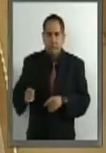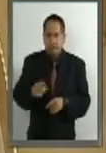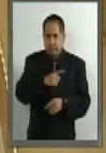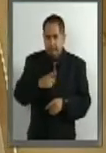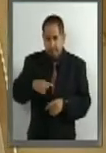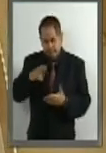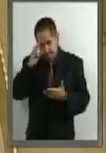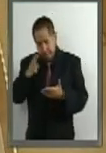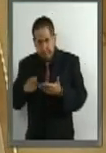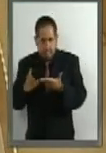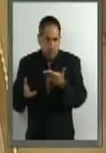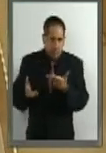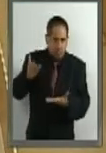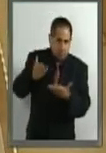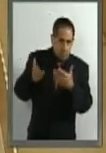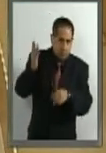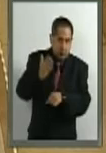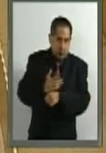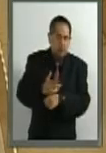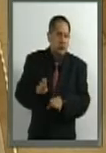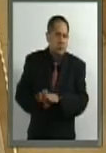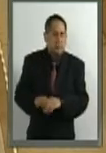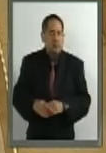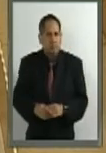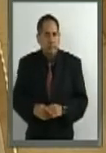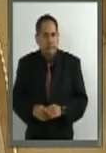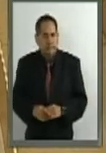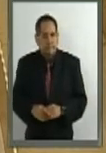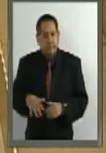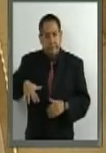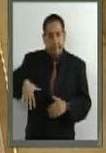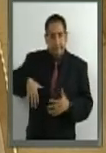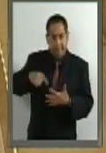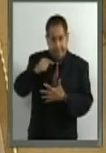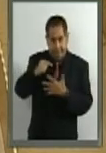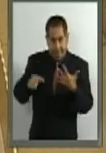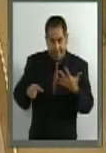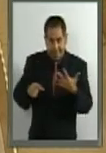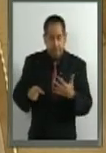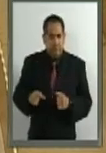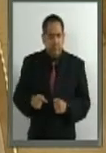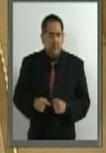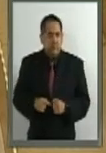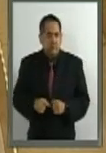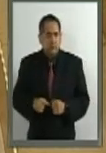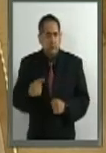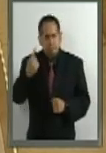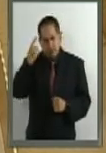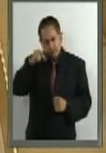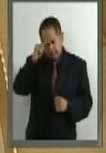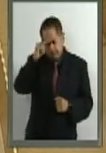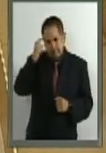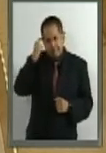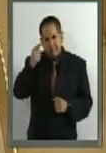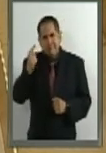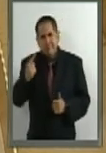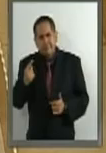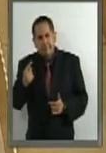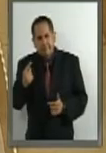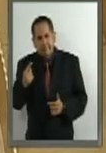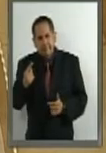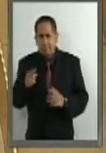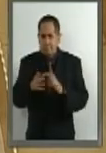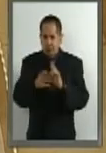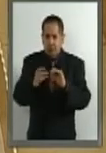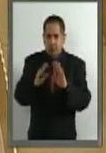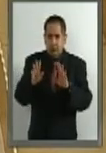principio de proporcionalidad de las sanciones. Lo anterior en la inteligencia de que